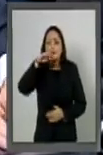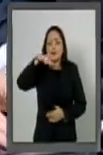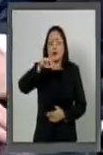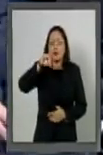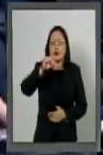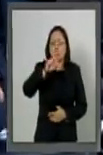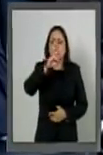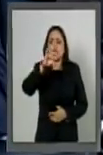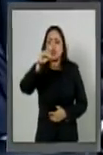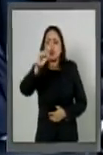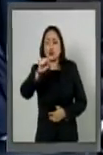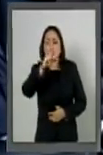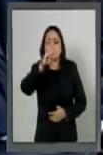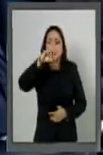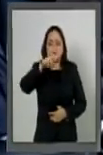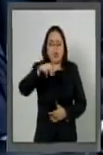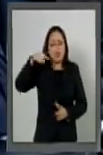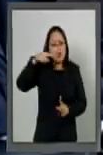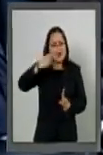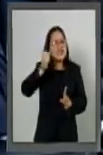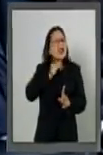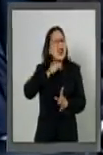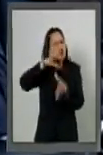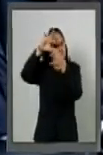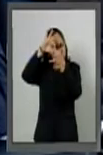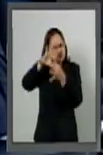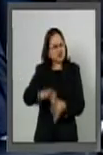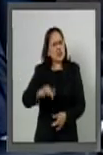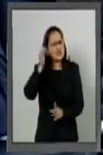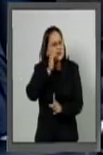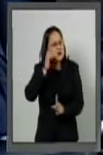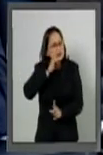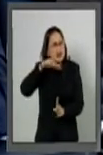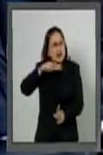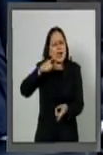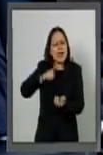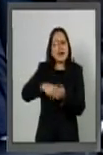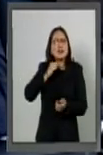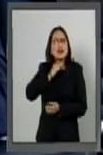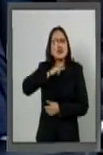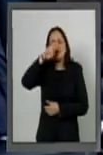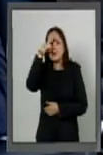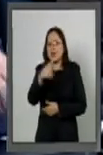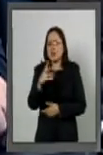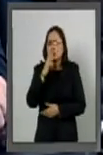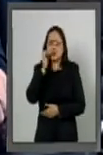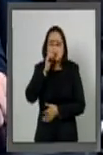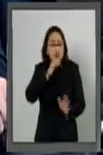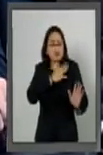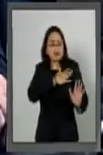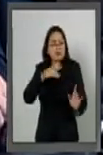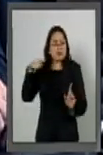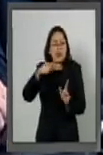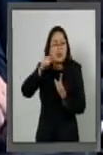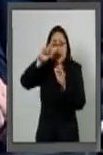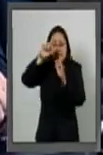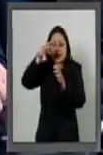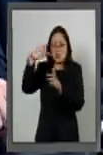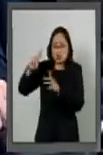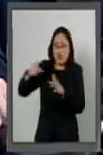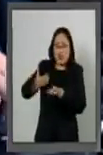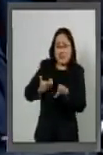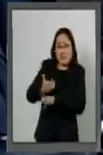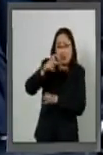senador congruente, fue un senador de la República comprometido con la agenda en primer lugar de su Estado